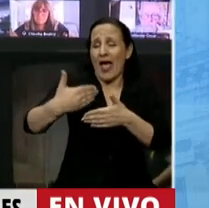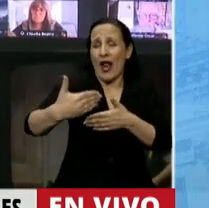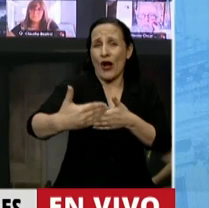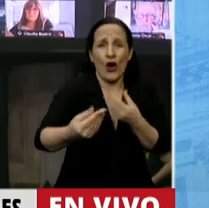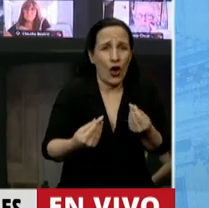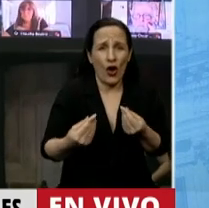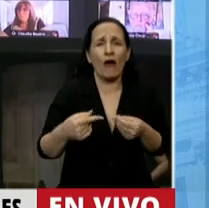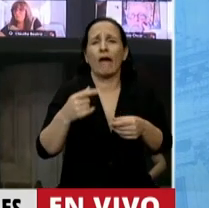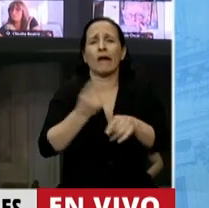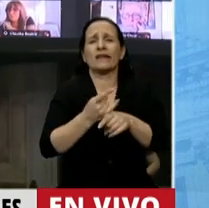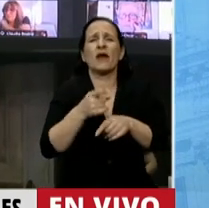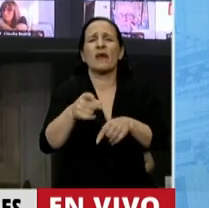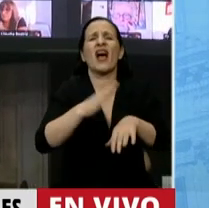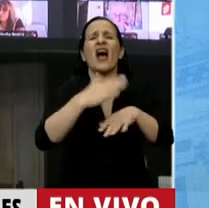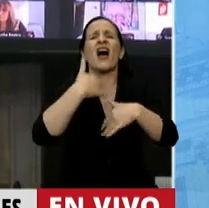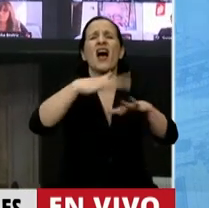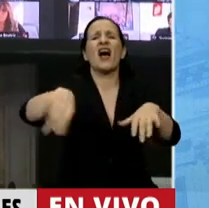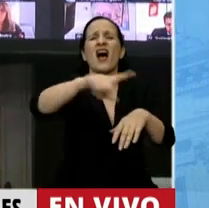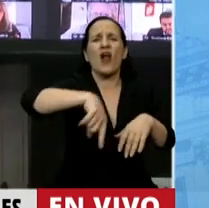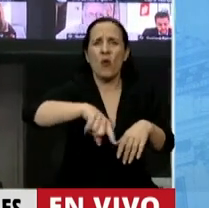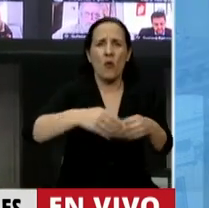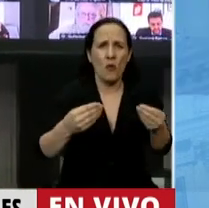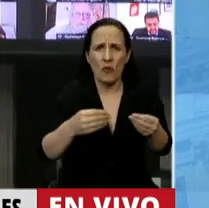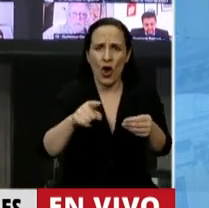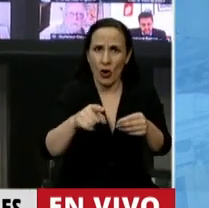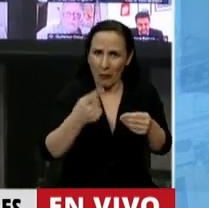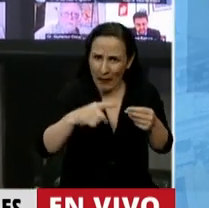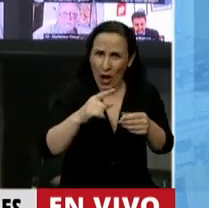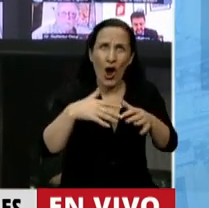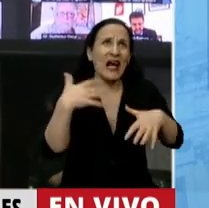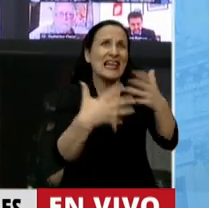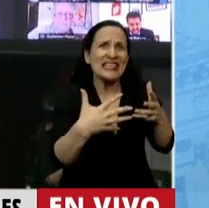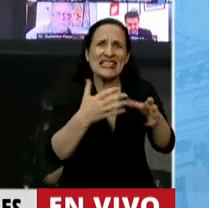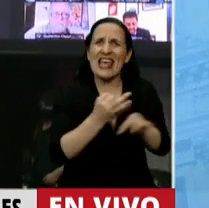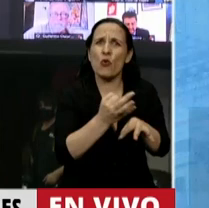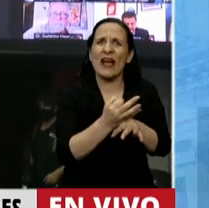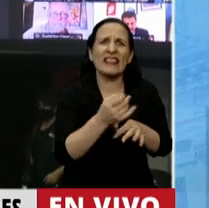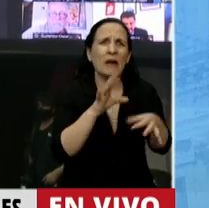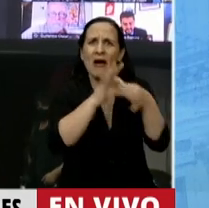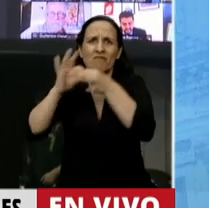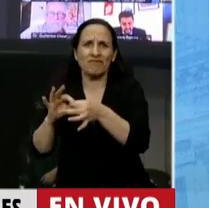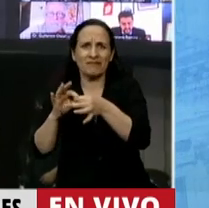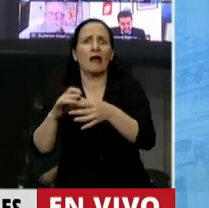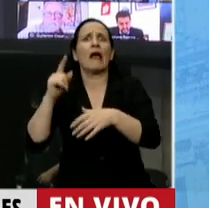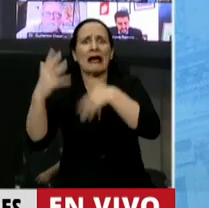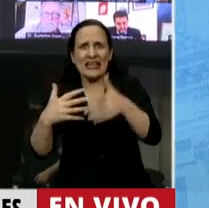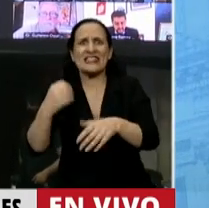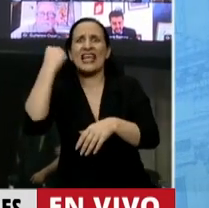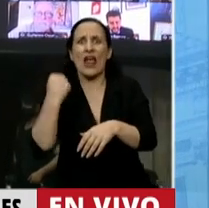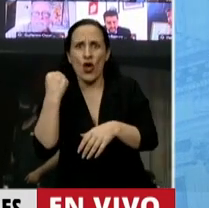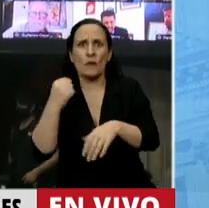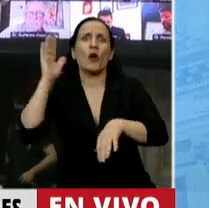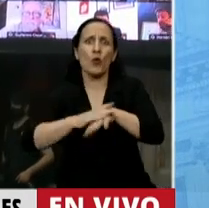descargar sobre los estudiantes el resultado de la crisis educativa que no es más que el resultado de la crisis económica y social de sus